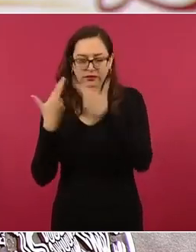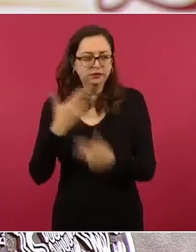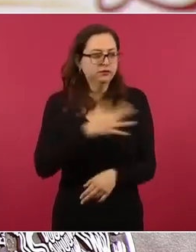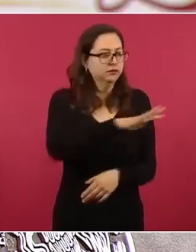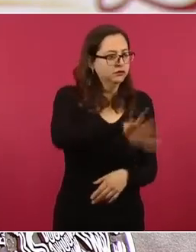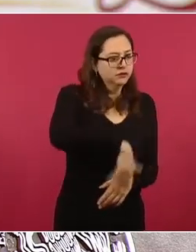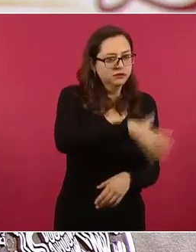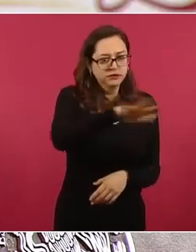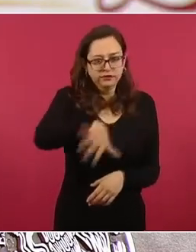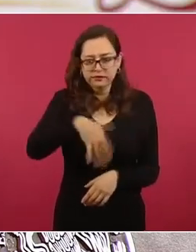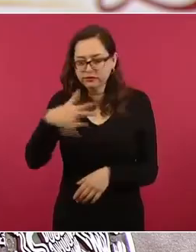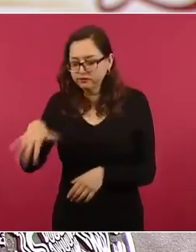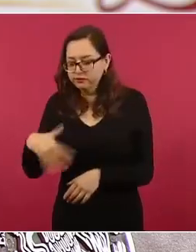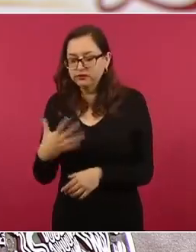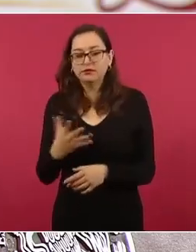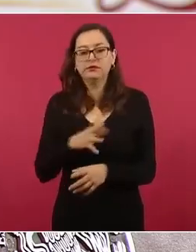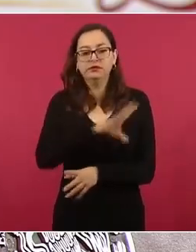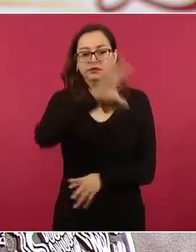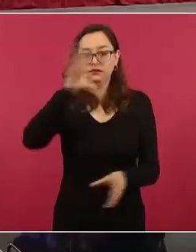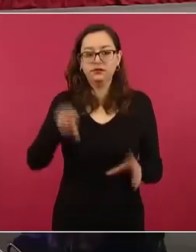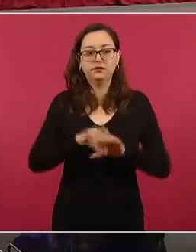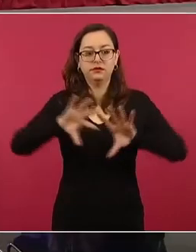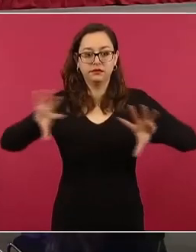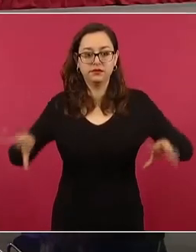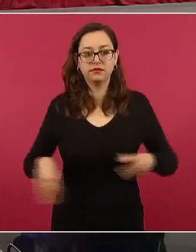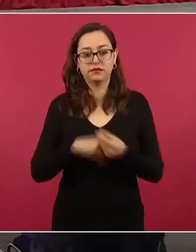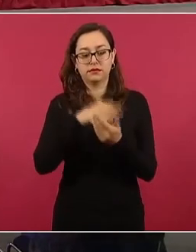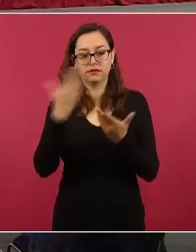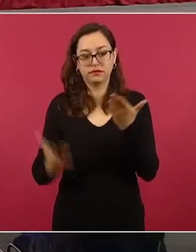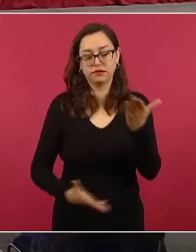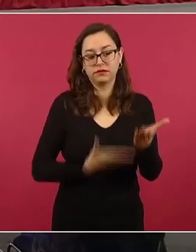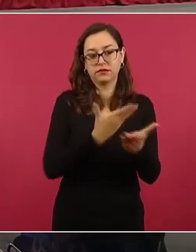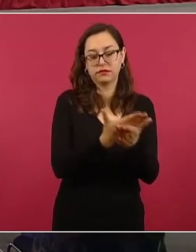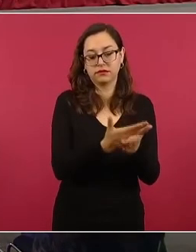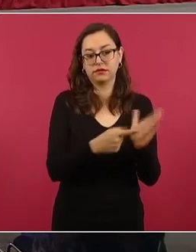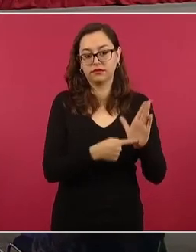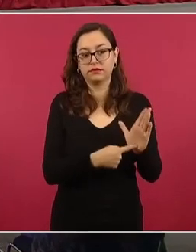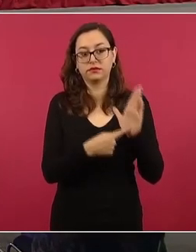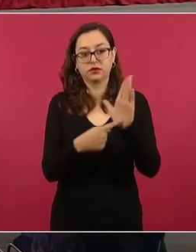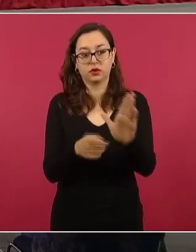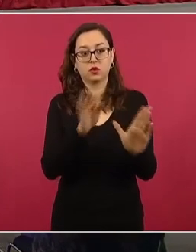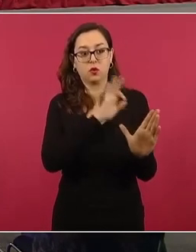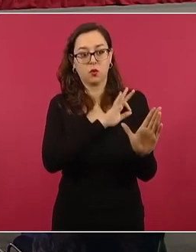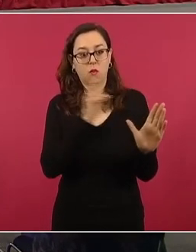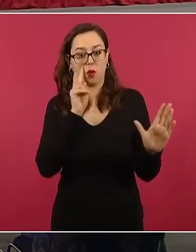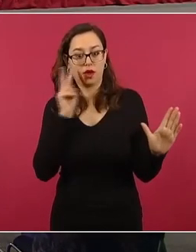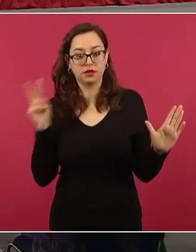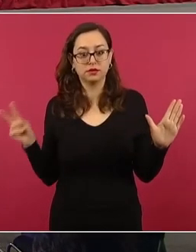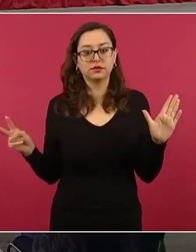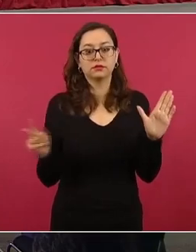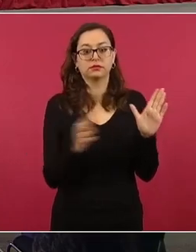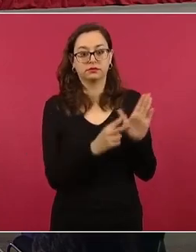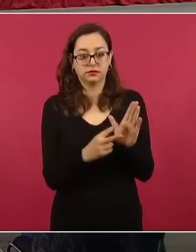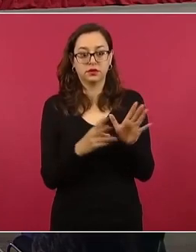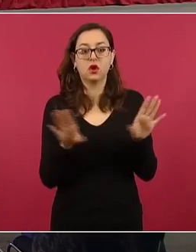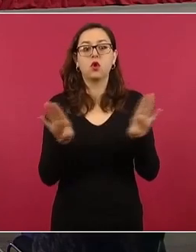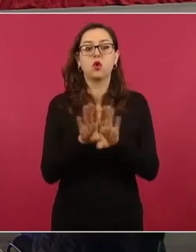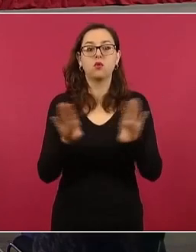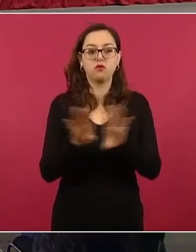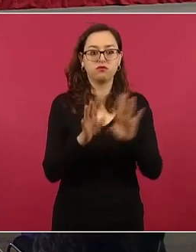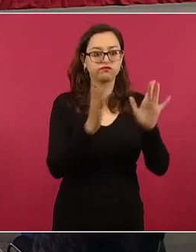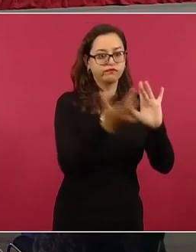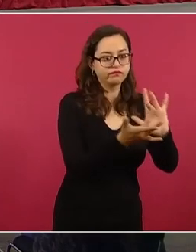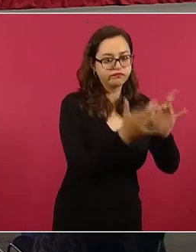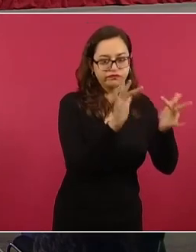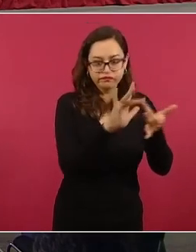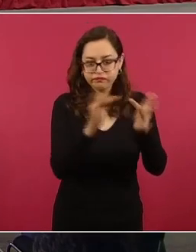muchachos que fueron desaparecidos. Este tipo de ejercicios, si pueden correr, nos permitió hacer en primer lugar